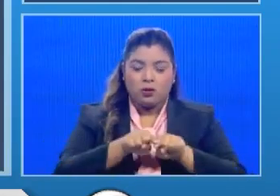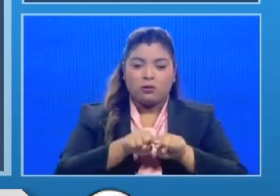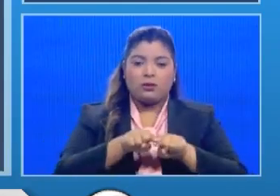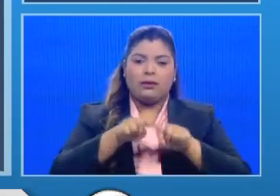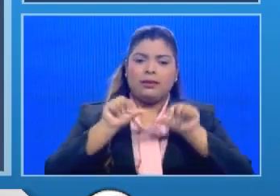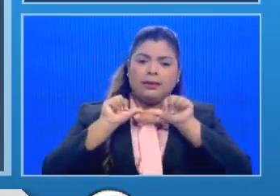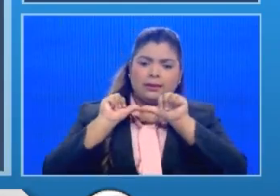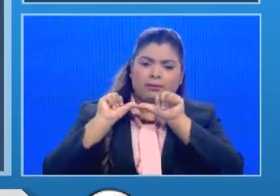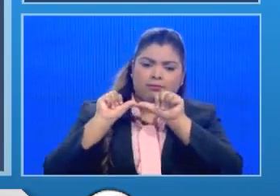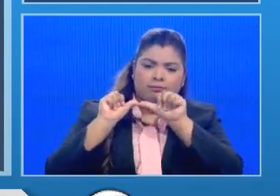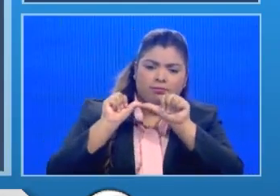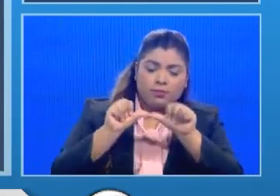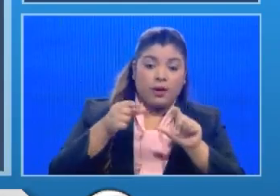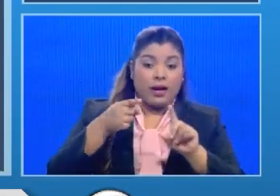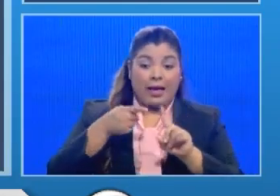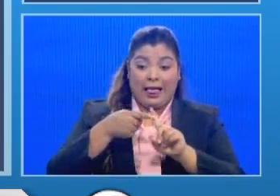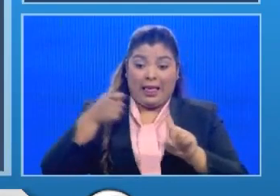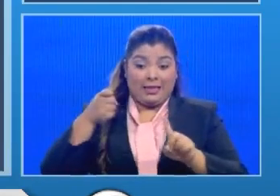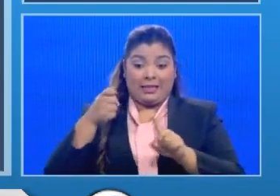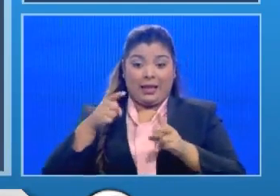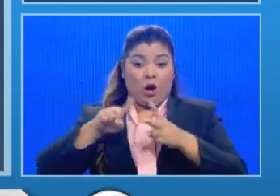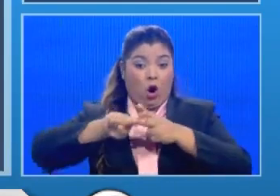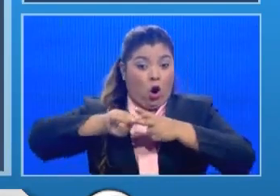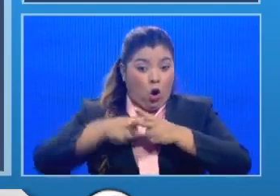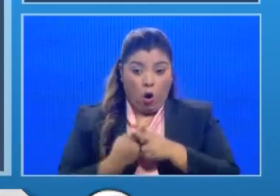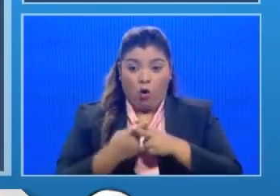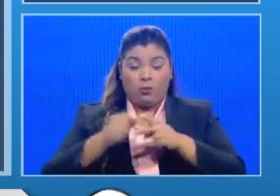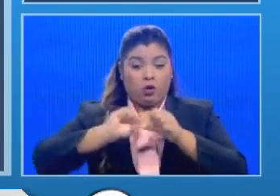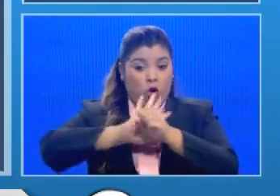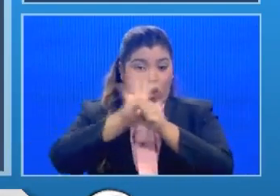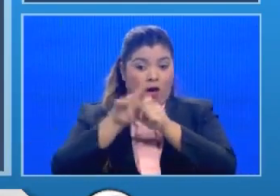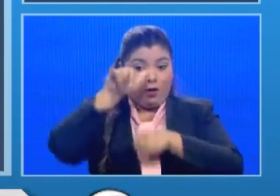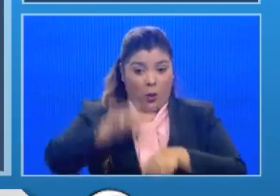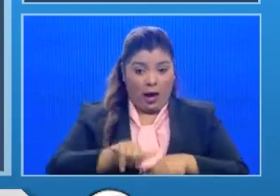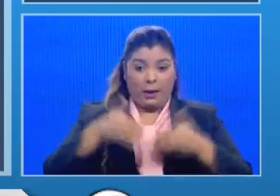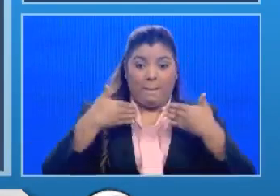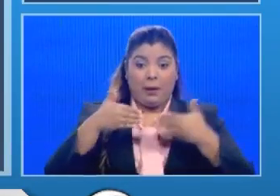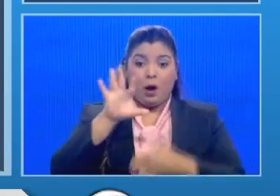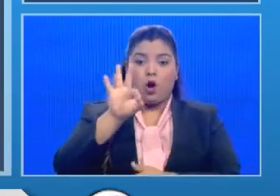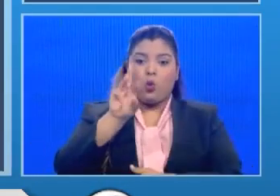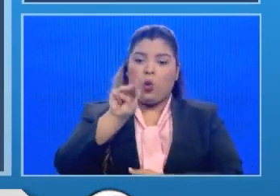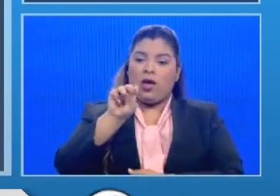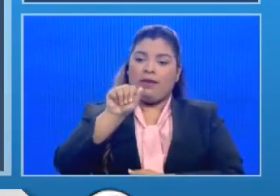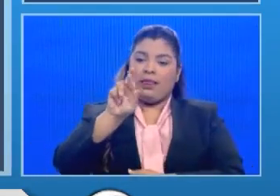desde el inicio de la pandemia, de la epidemia aquí en Panamá el 9 de marzo